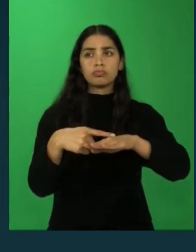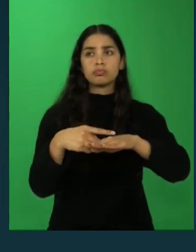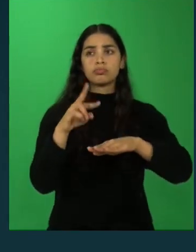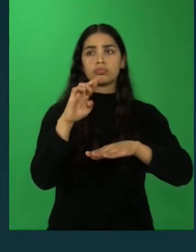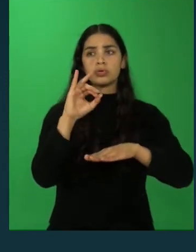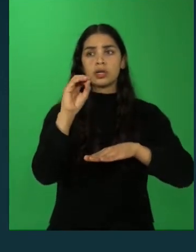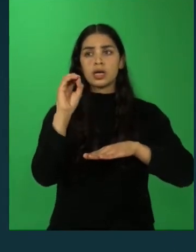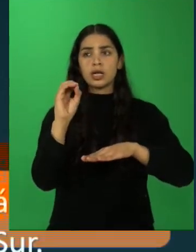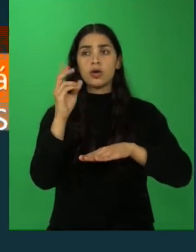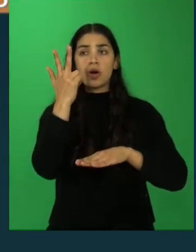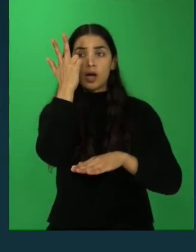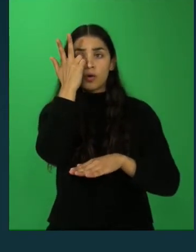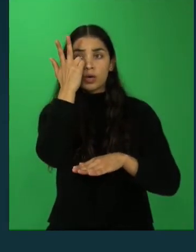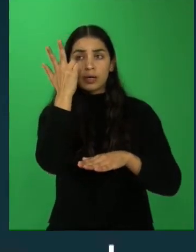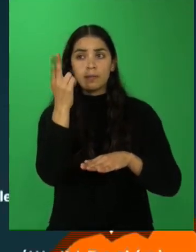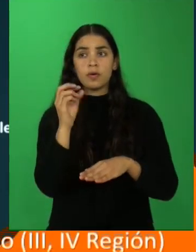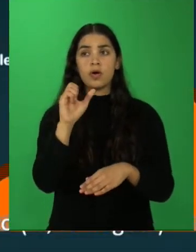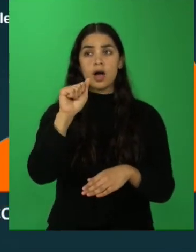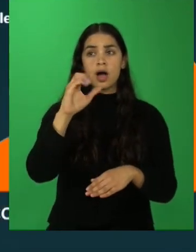Atacama y Coquimbo.